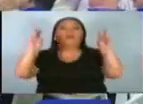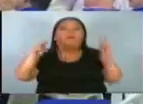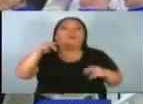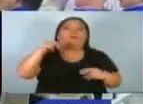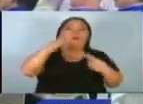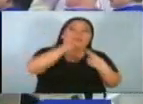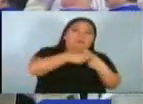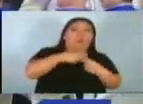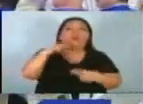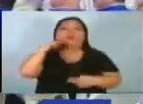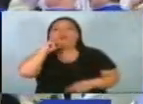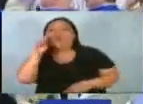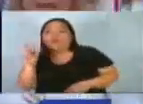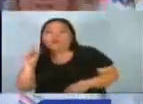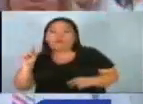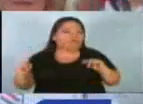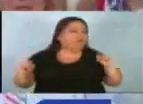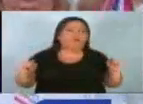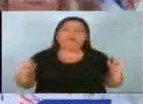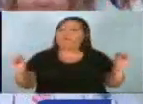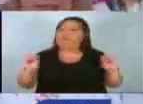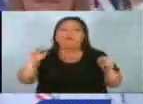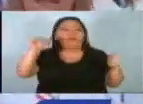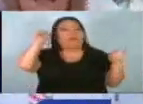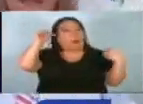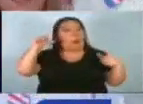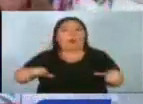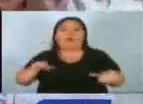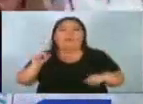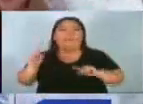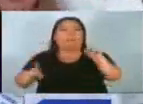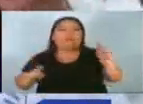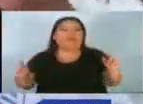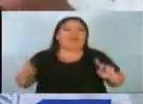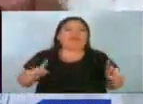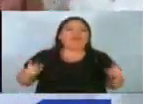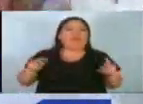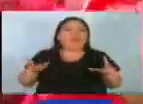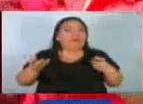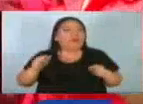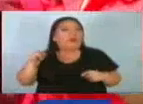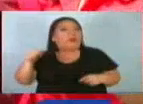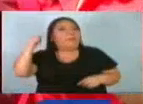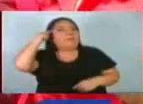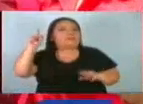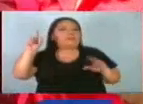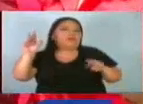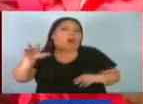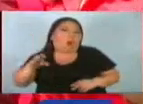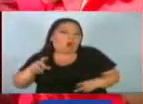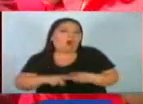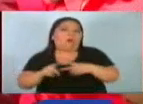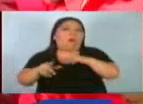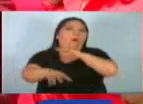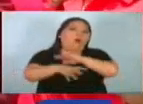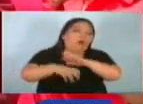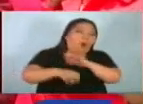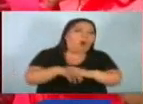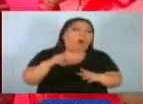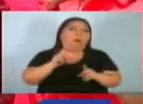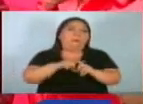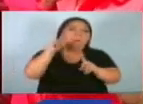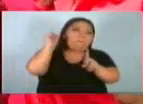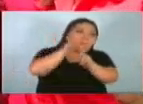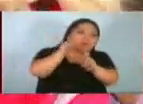FMLN continúan siendo descalificados por los entrevistados, quienes los asocian a robo, corrupción y fraude,